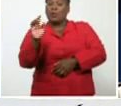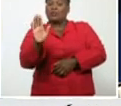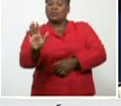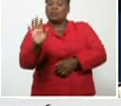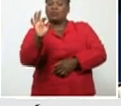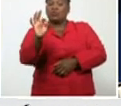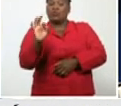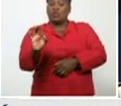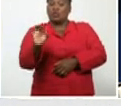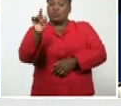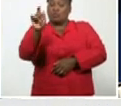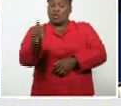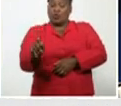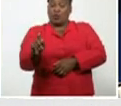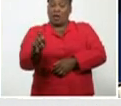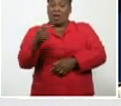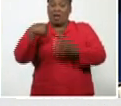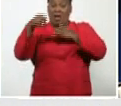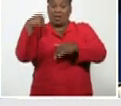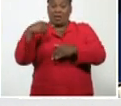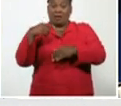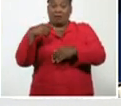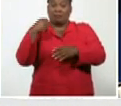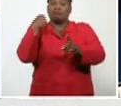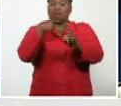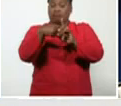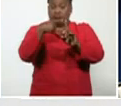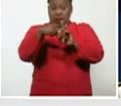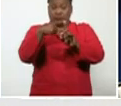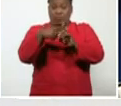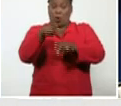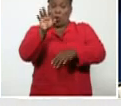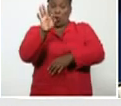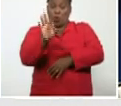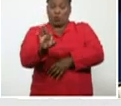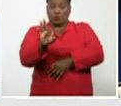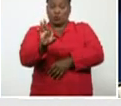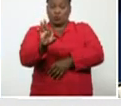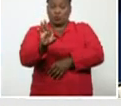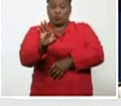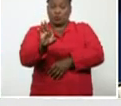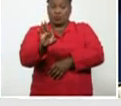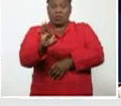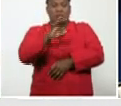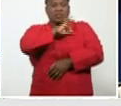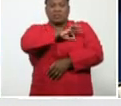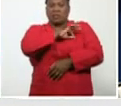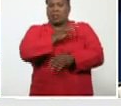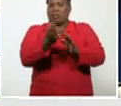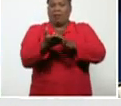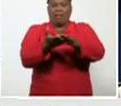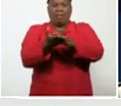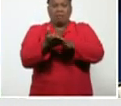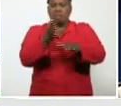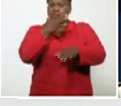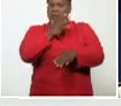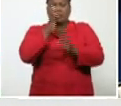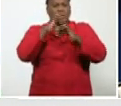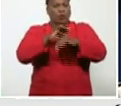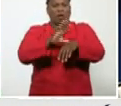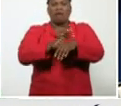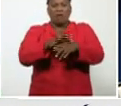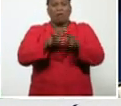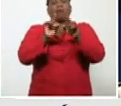los casos que se diagnosticaron ayer, ocho casos son totalmente asintomáticos, incluyendo el que nos